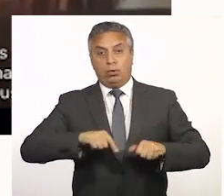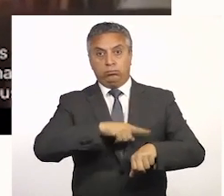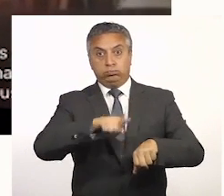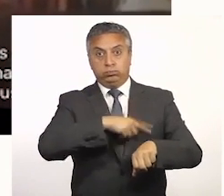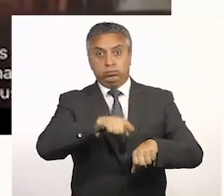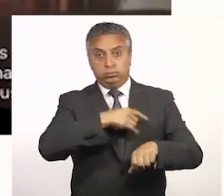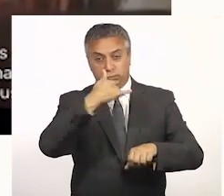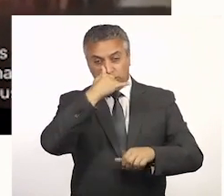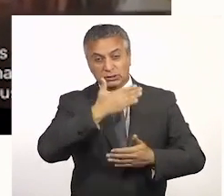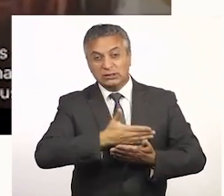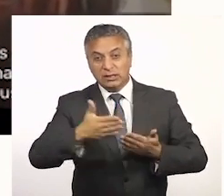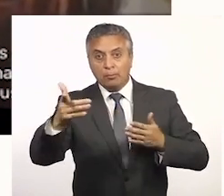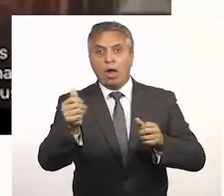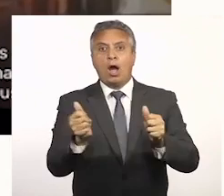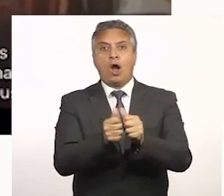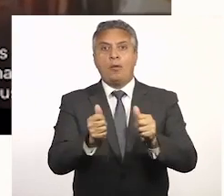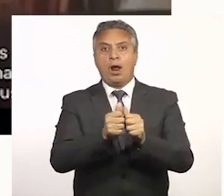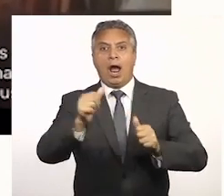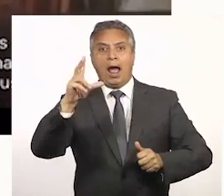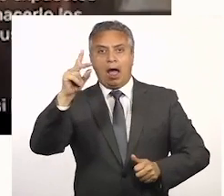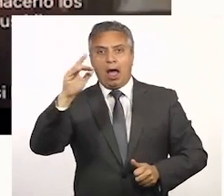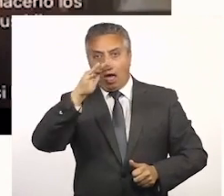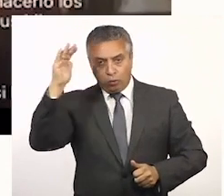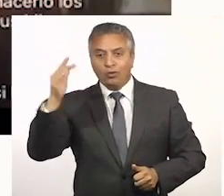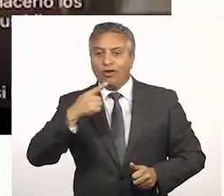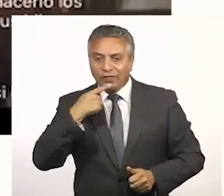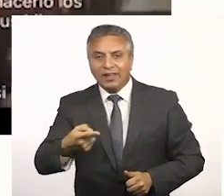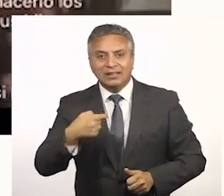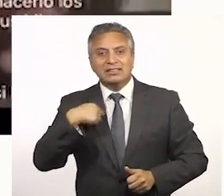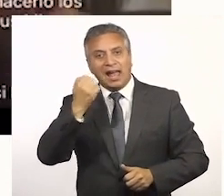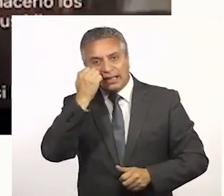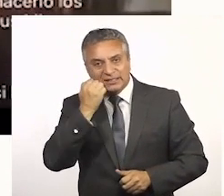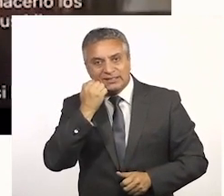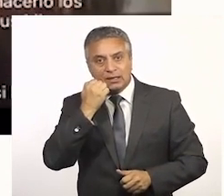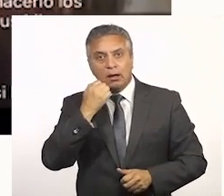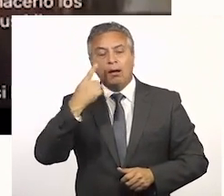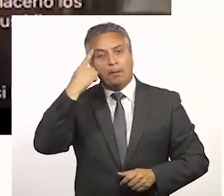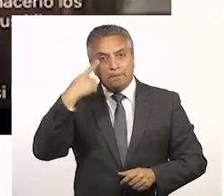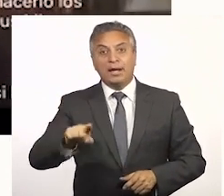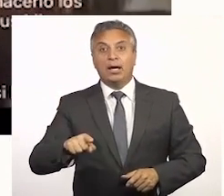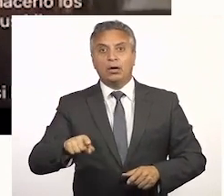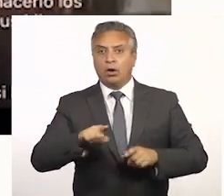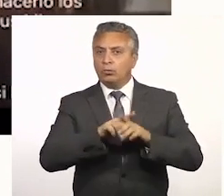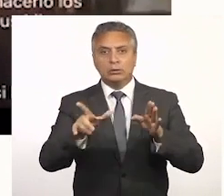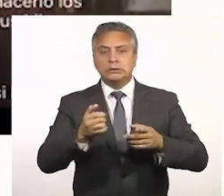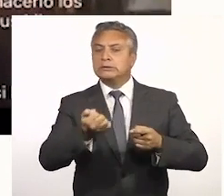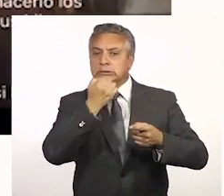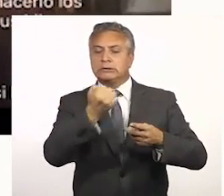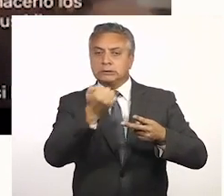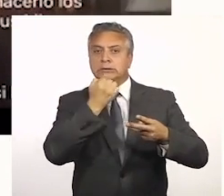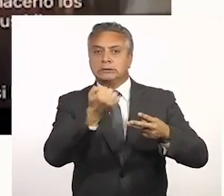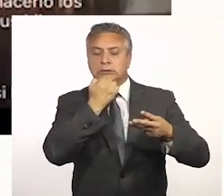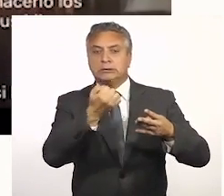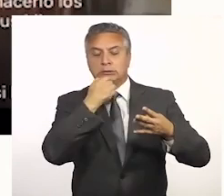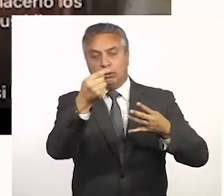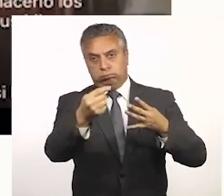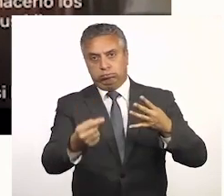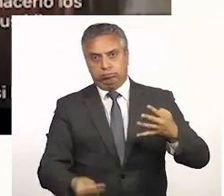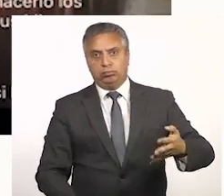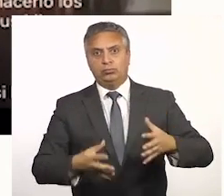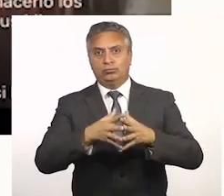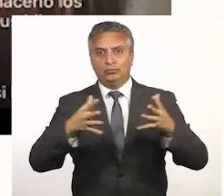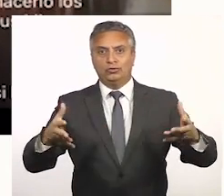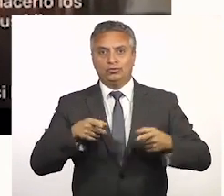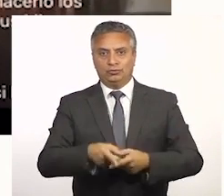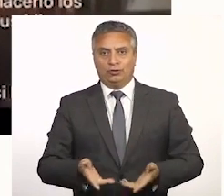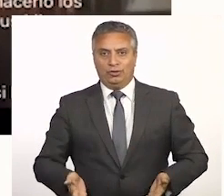confinamiento muy prolongado, acompañados de adultos que dicen quererlos, pero que en la práctica cometen un error